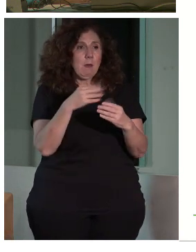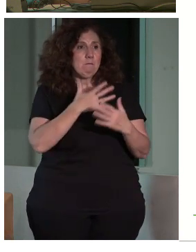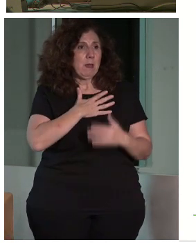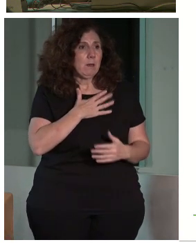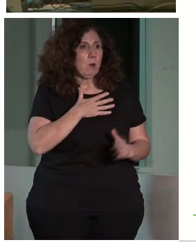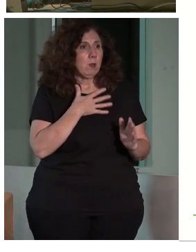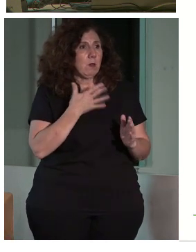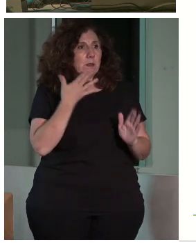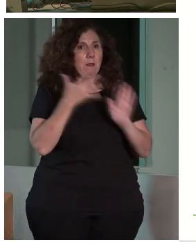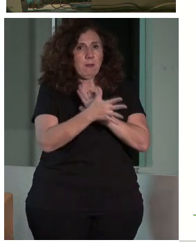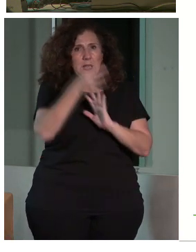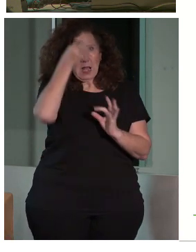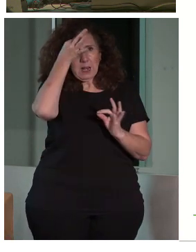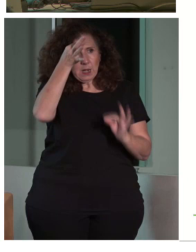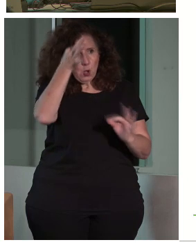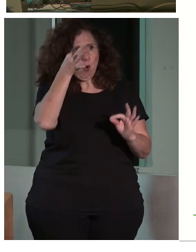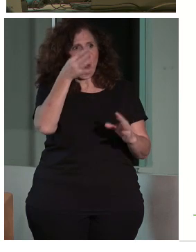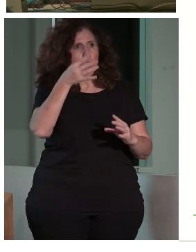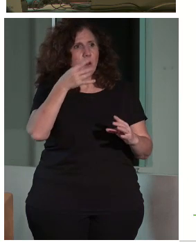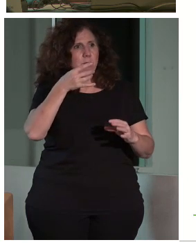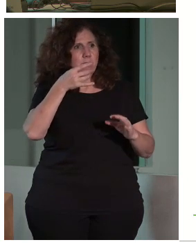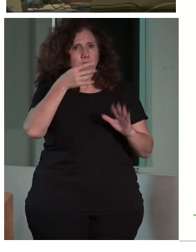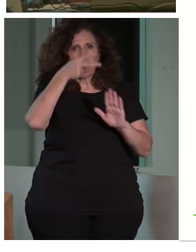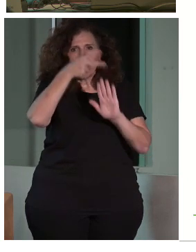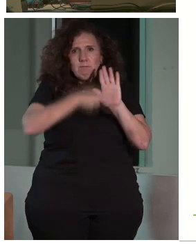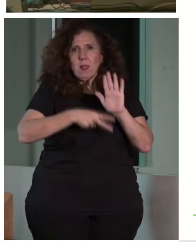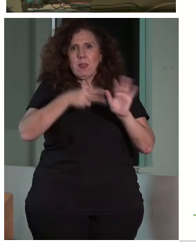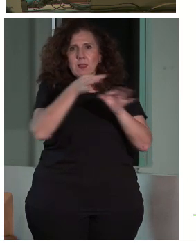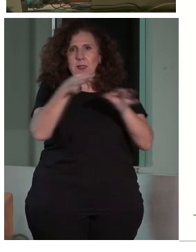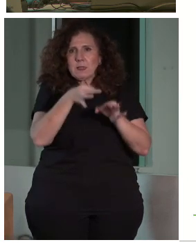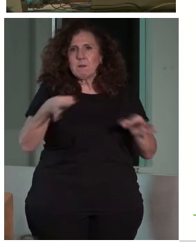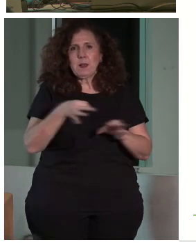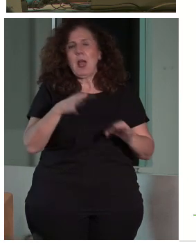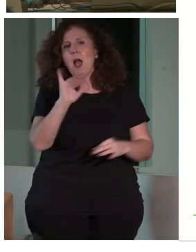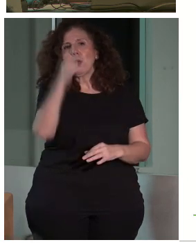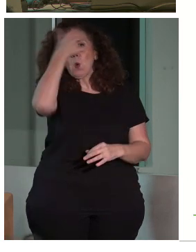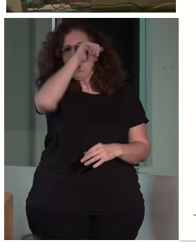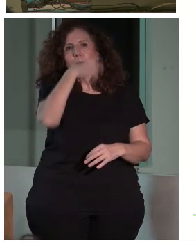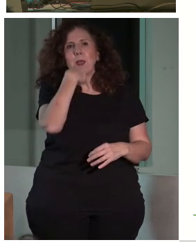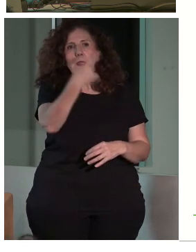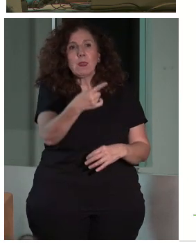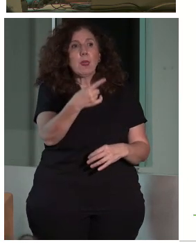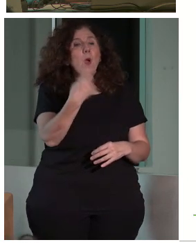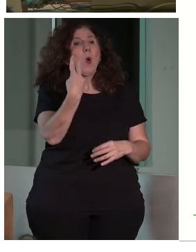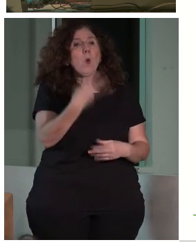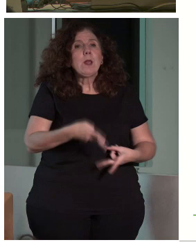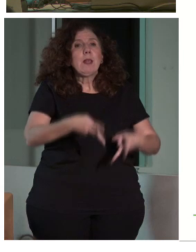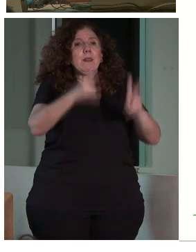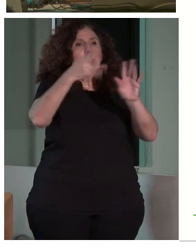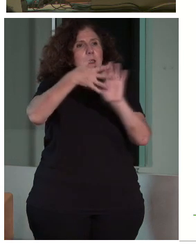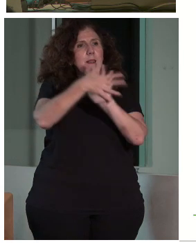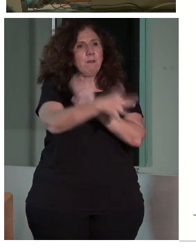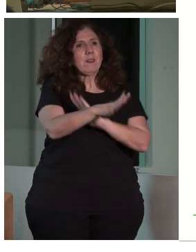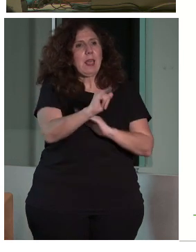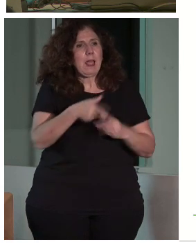disciplina. Y yo veía una frase de Paul Valery que dice, «La mayor libertad nace del mayor rigor». Bien,